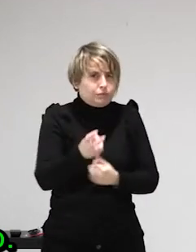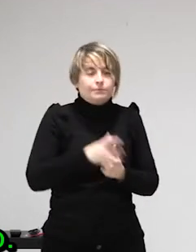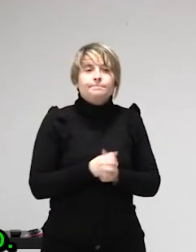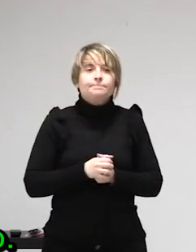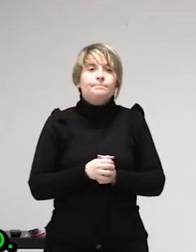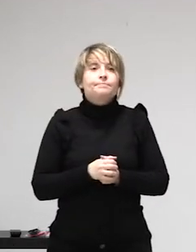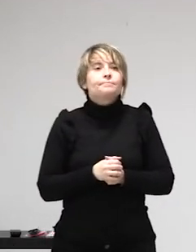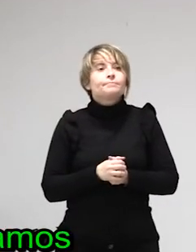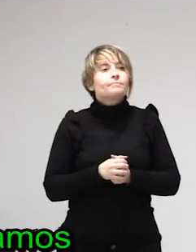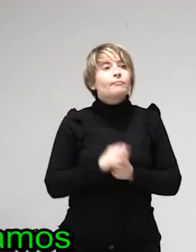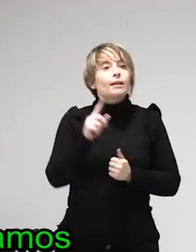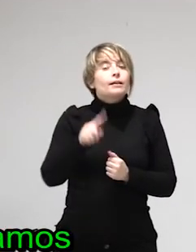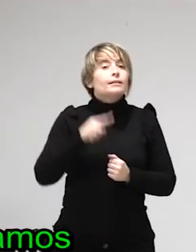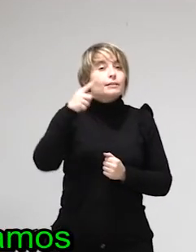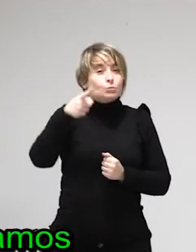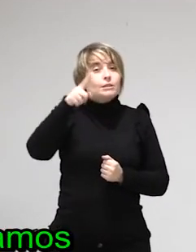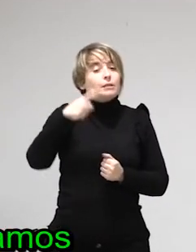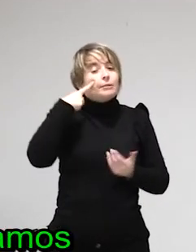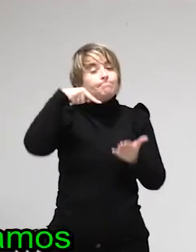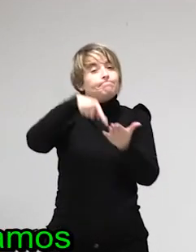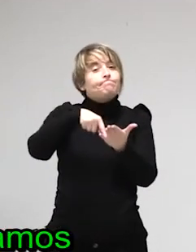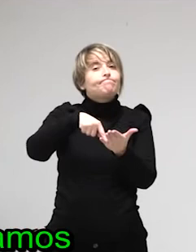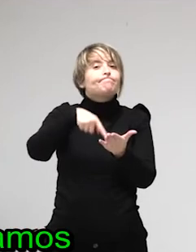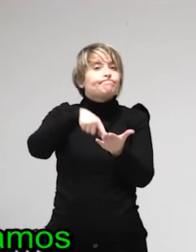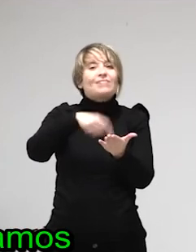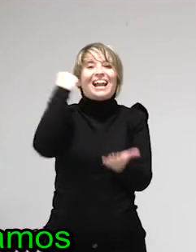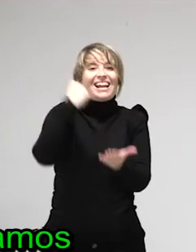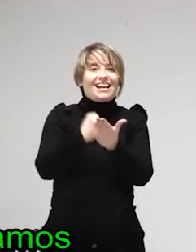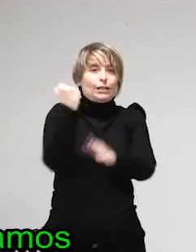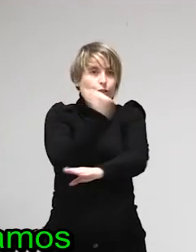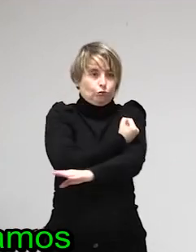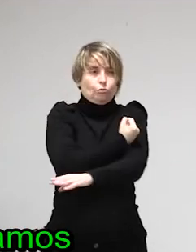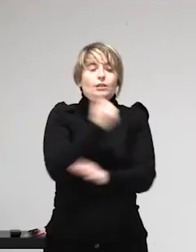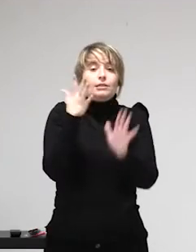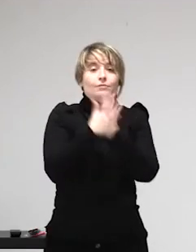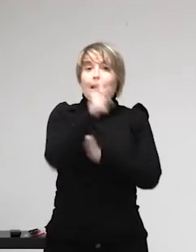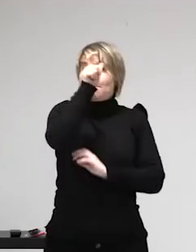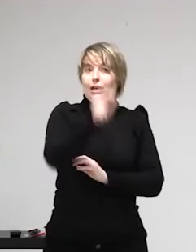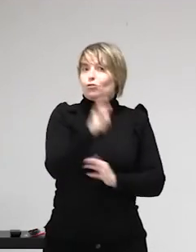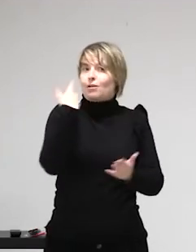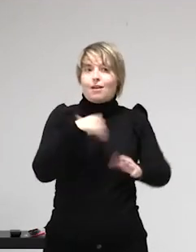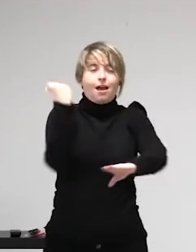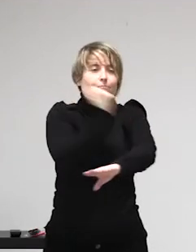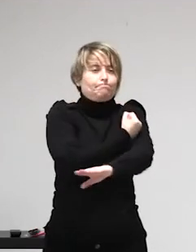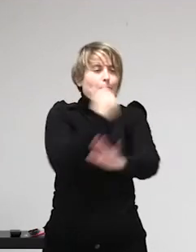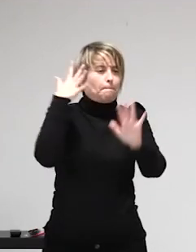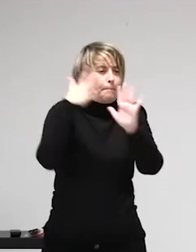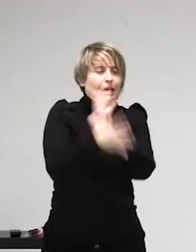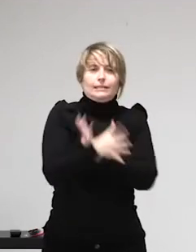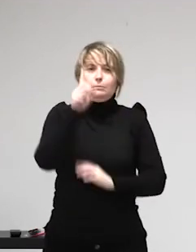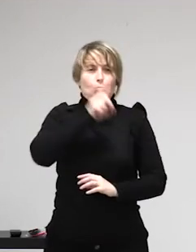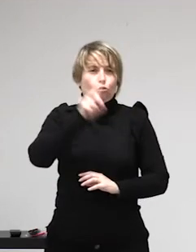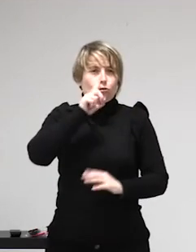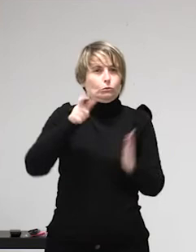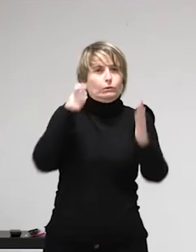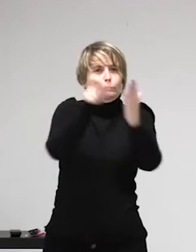profundizaremos más en esto. Después está el regulacionismo que es un modelo que nosotras rechazamos porque es un modelo que solo ha beneficiado a